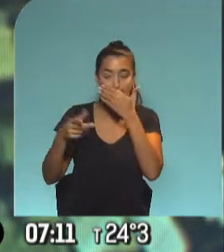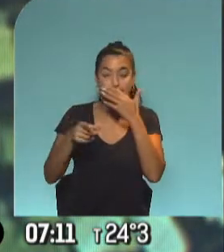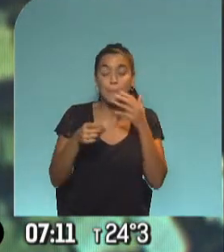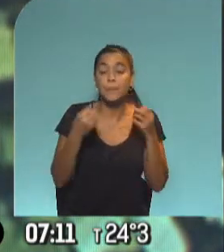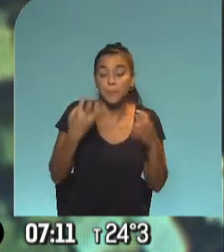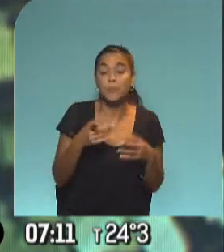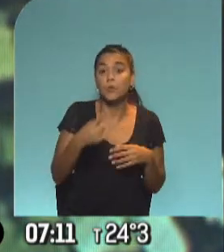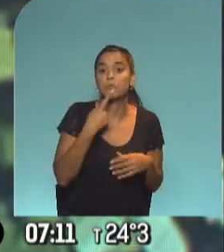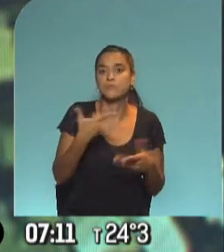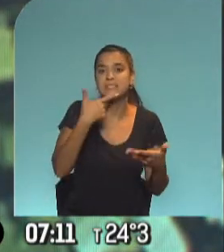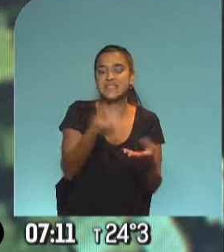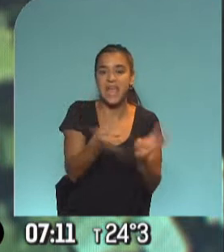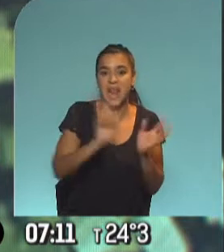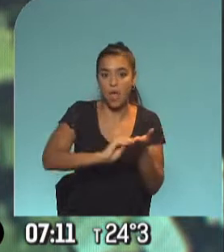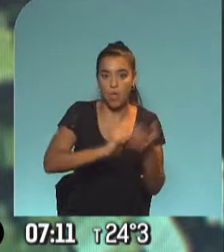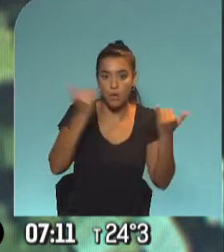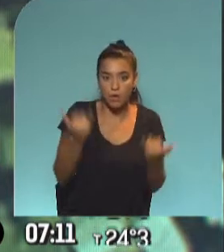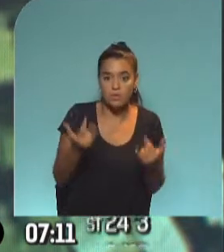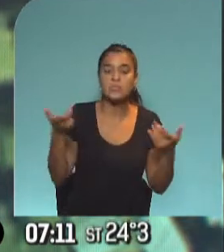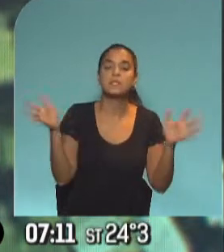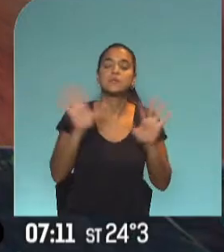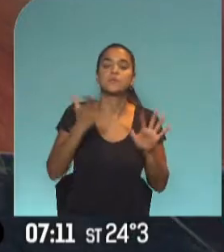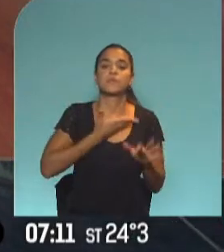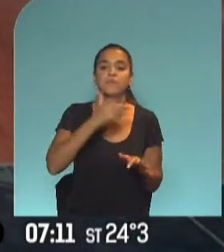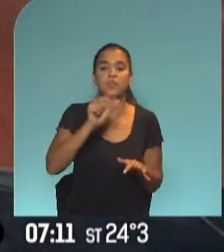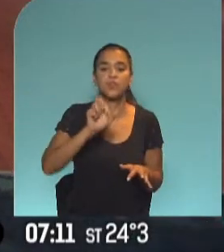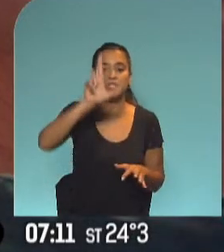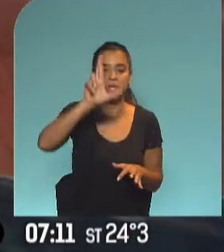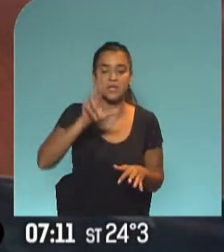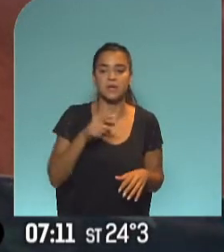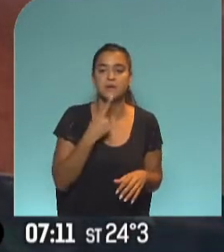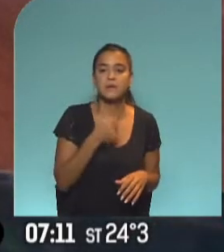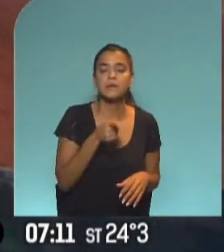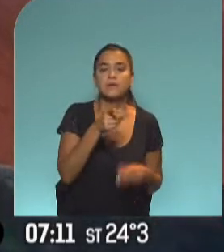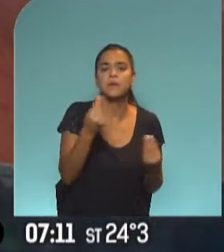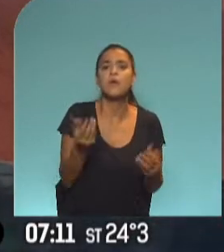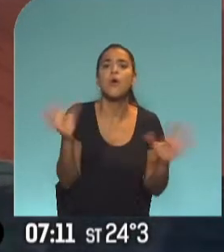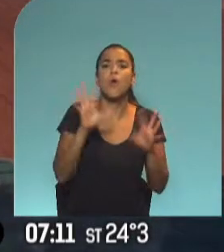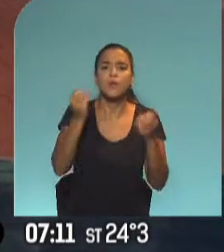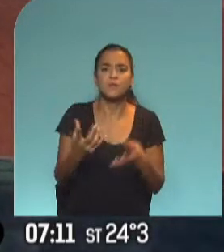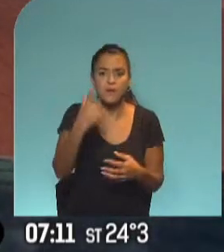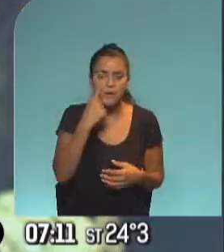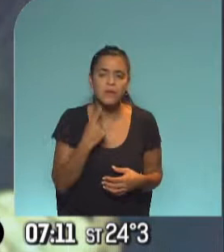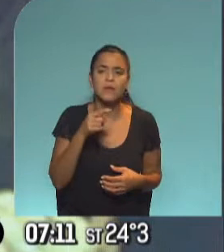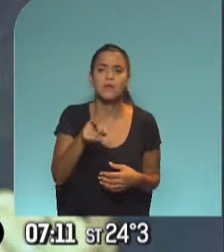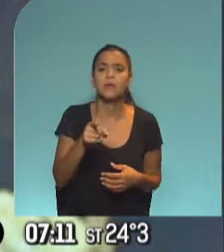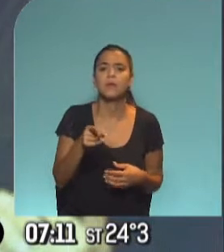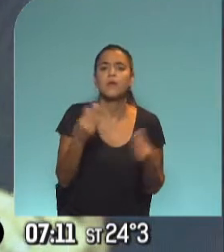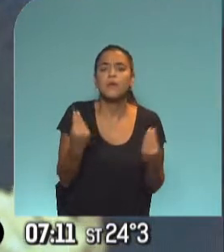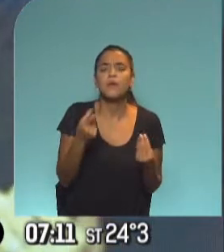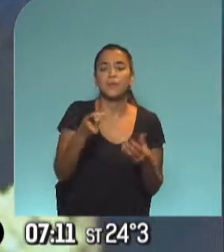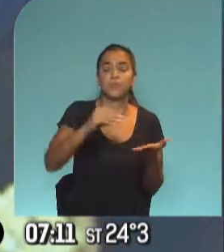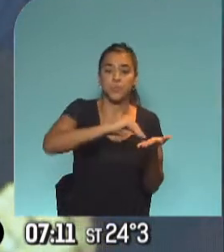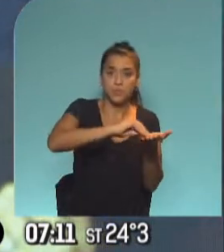porque llega al Senado Nacional, por eso ya mismo saludamos a Flor Barragán. ¿Qué tal, Flor? Buen día. Muy buenos días, Silvi. Sí, después de la aprobación en